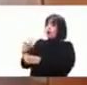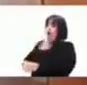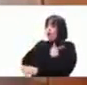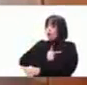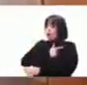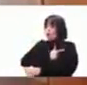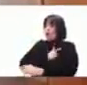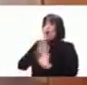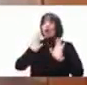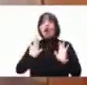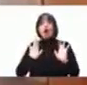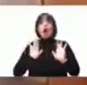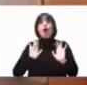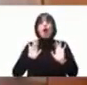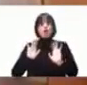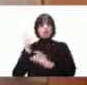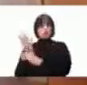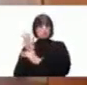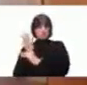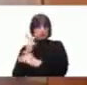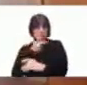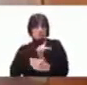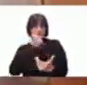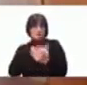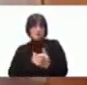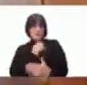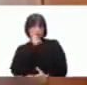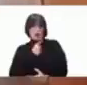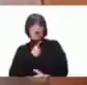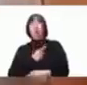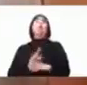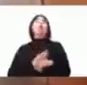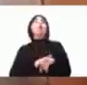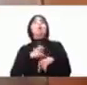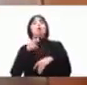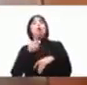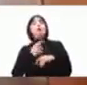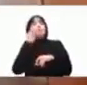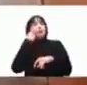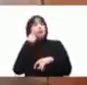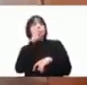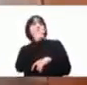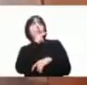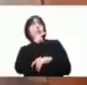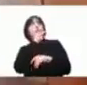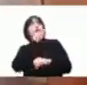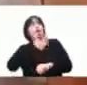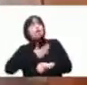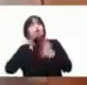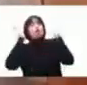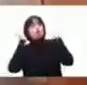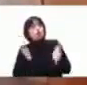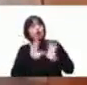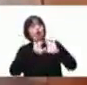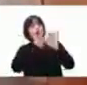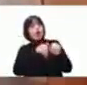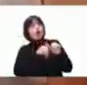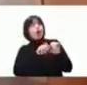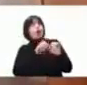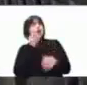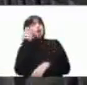gustaba y me dijo una vez una vez llegó mi papá y me dijo ya estás apuntado en la academia